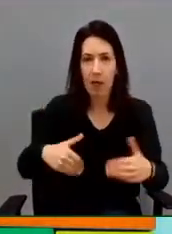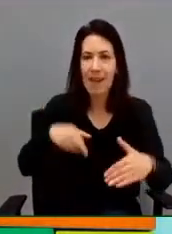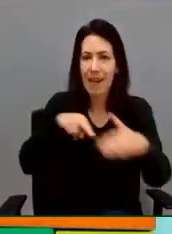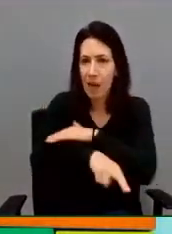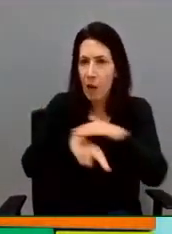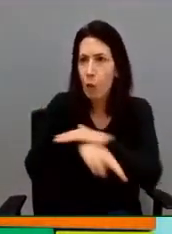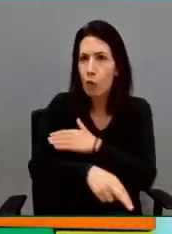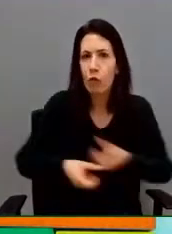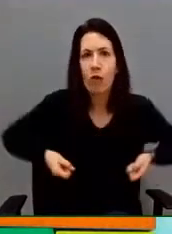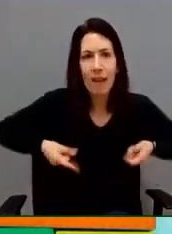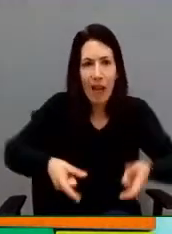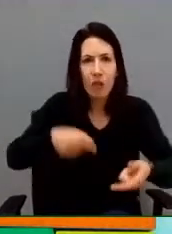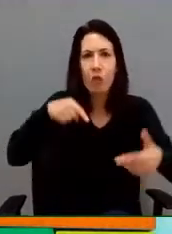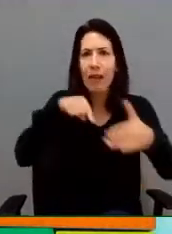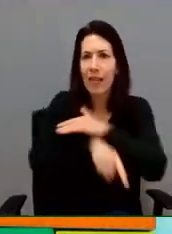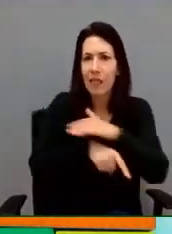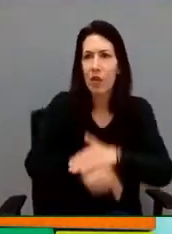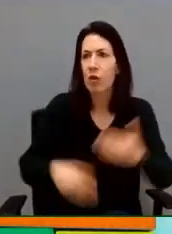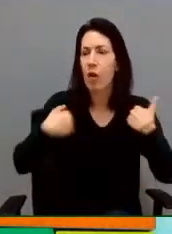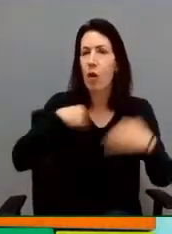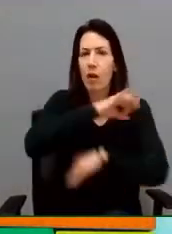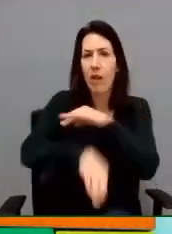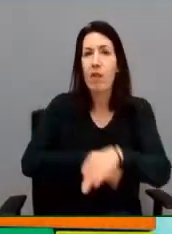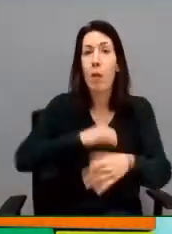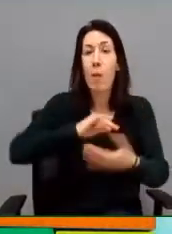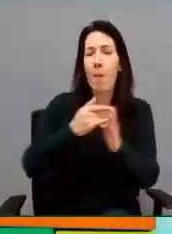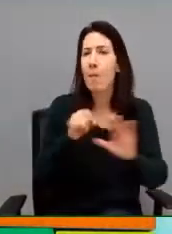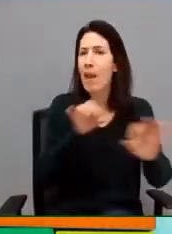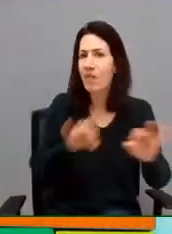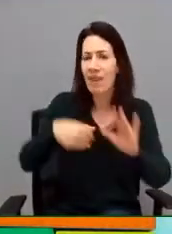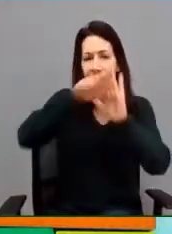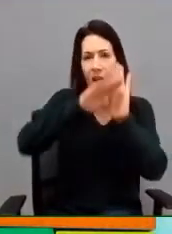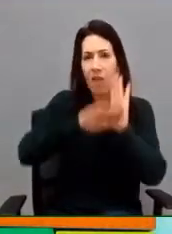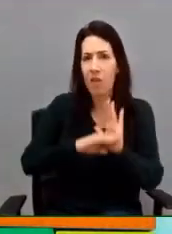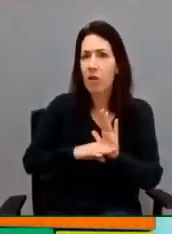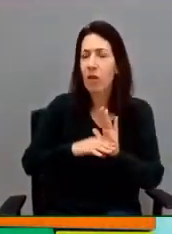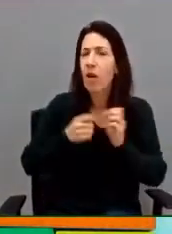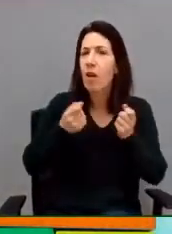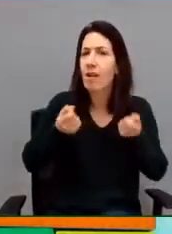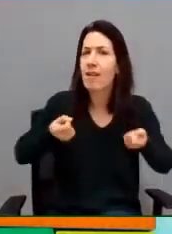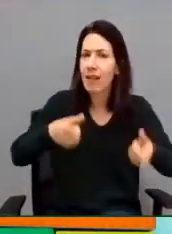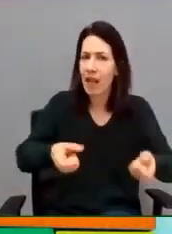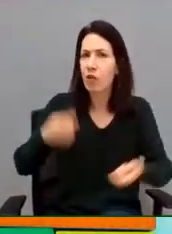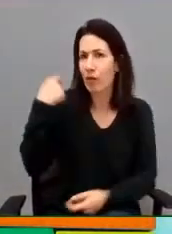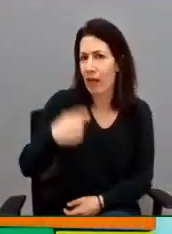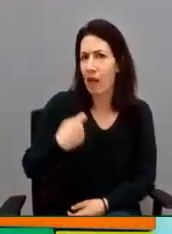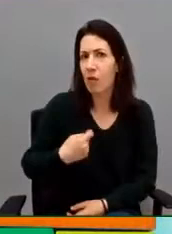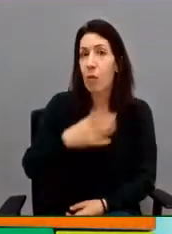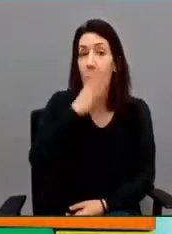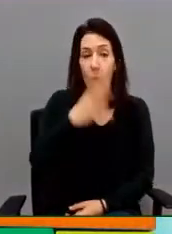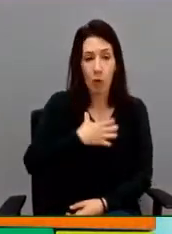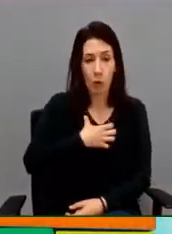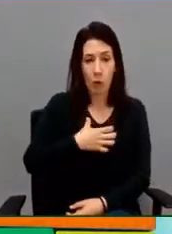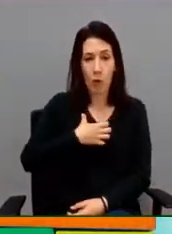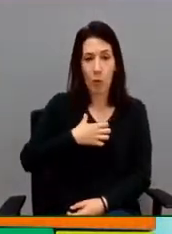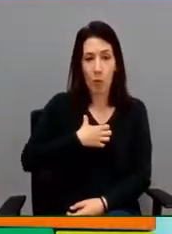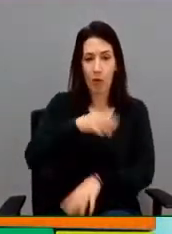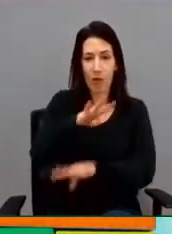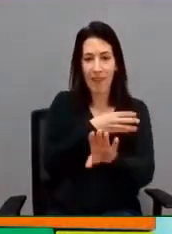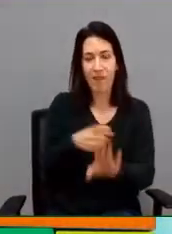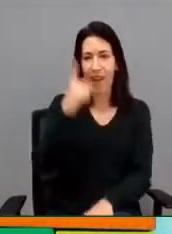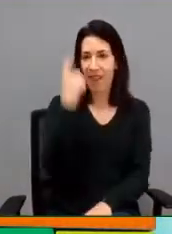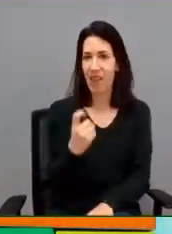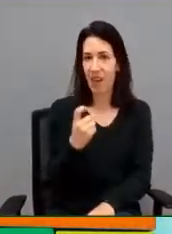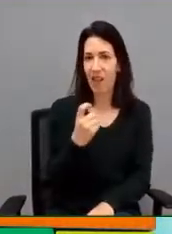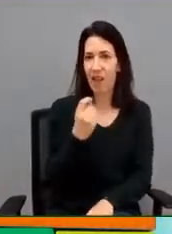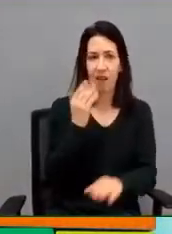recursos, en gestión, en organización y en planificación porque no se puede establecer sobre una tabla cerrada que se